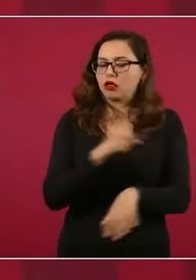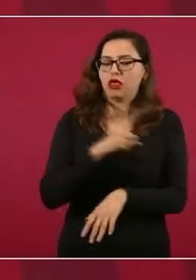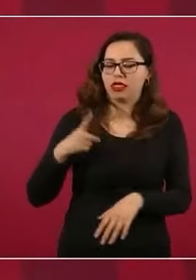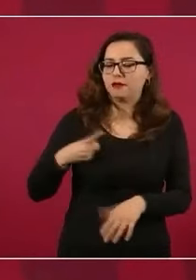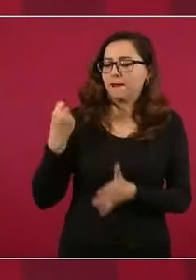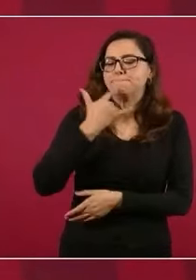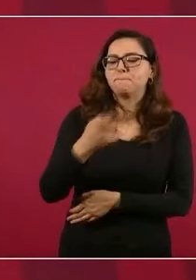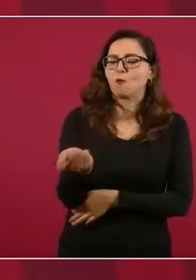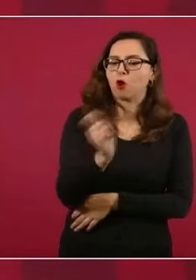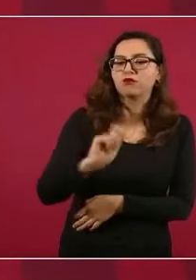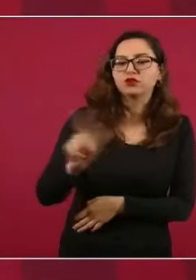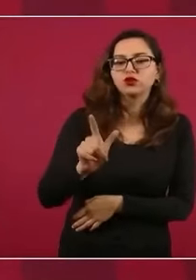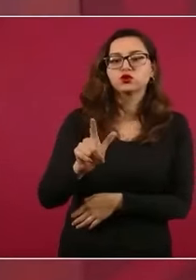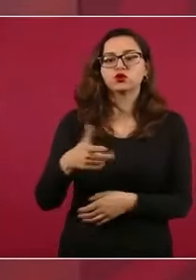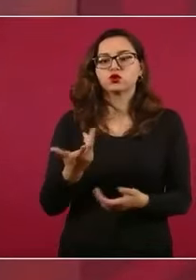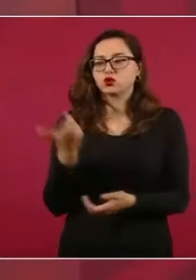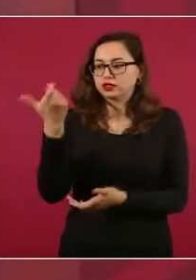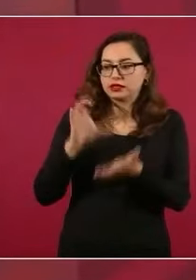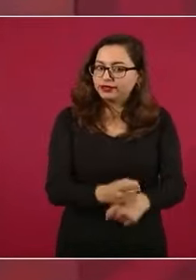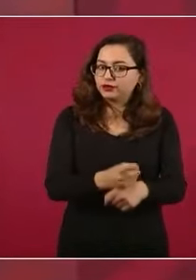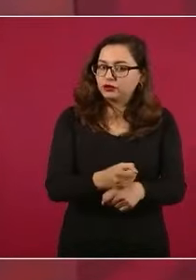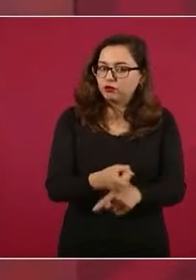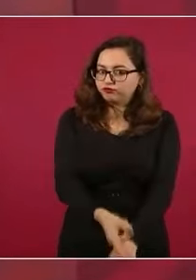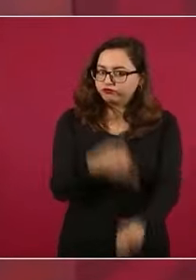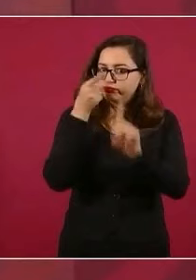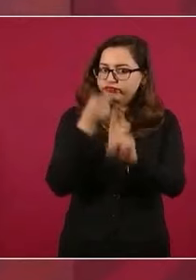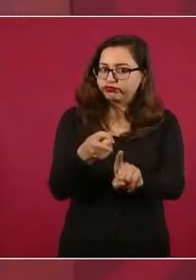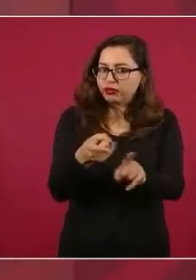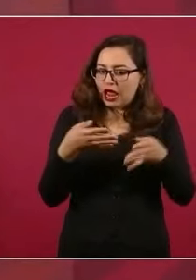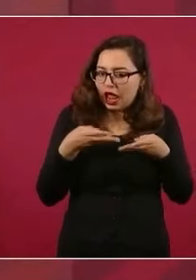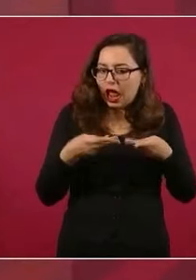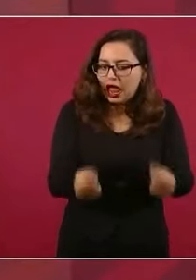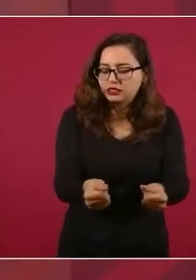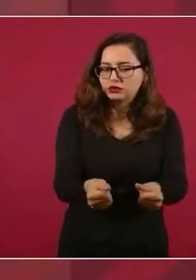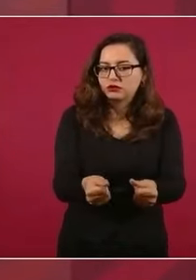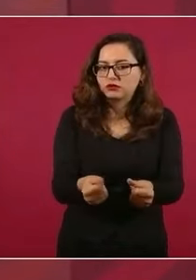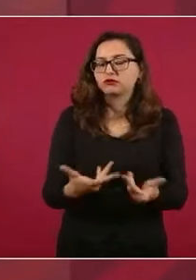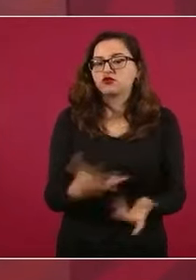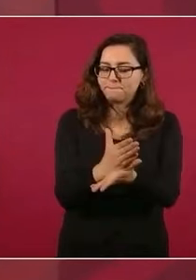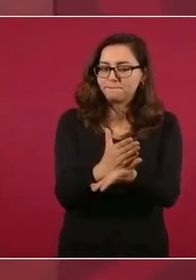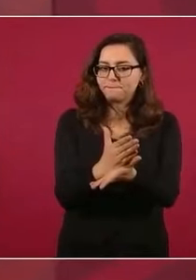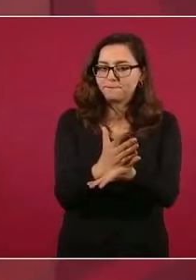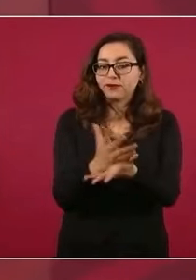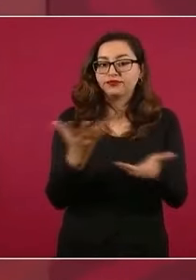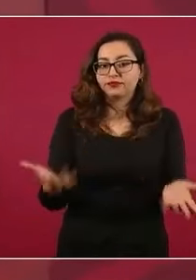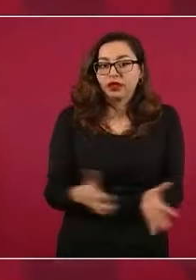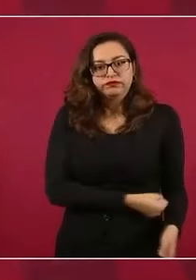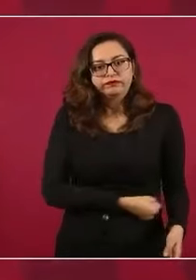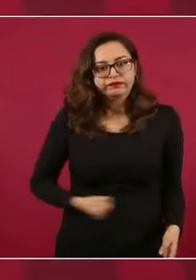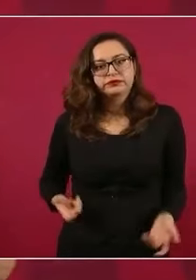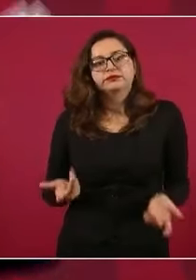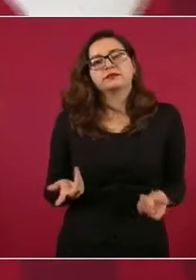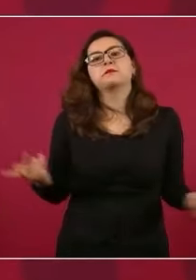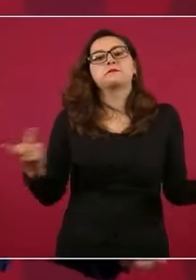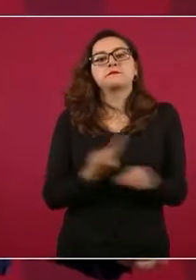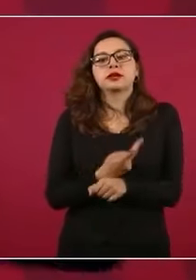profesionalismo, la administración de los fondos, la honradez, el no permitir la corrupción, la austeridad. Porque